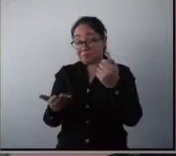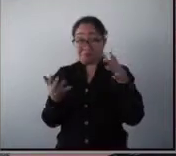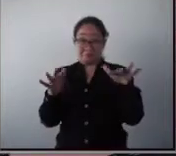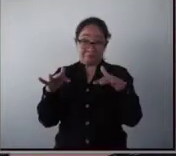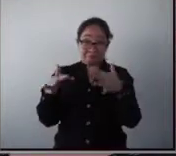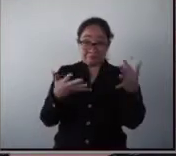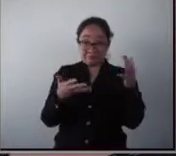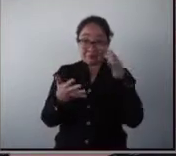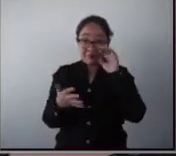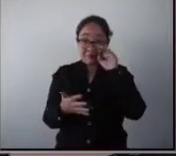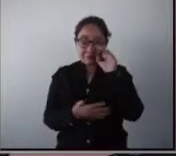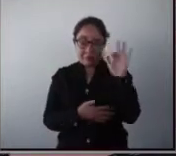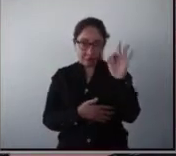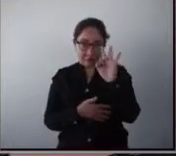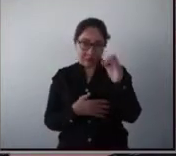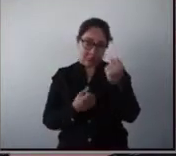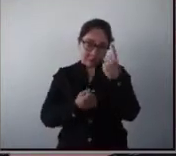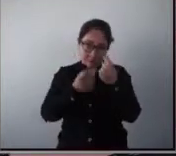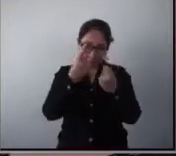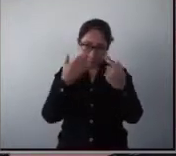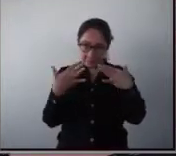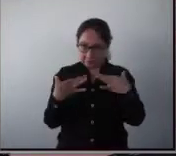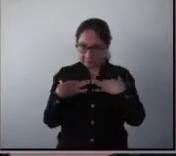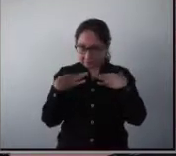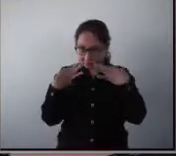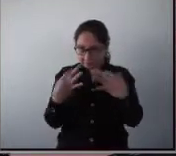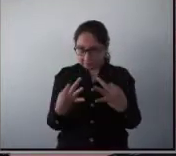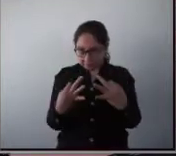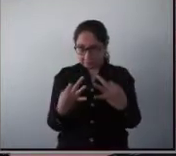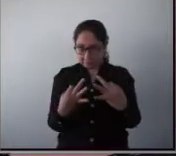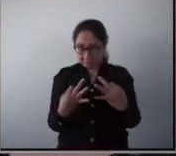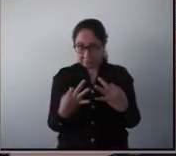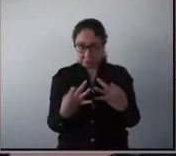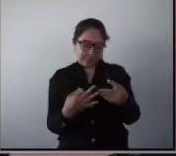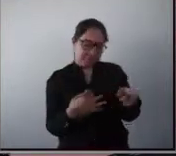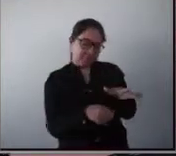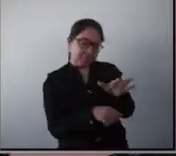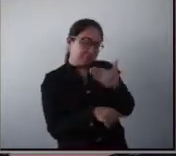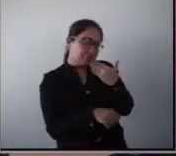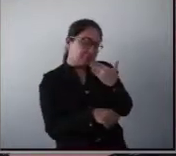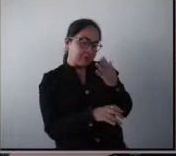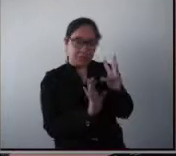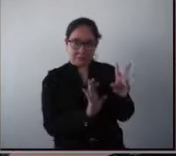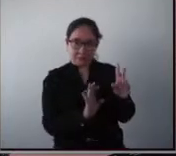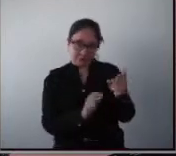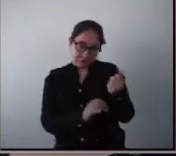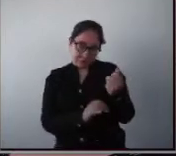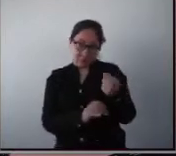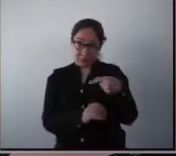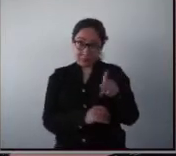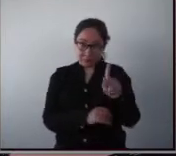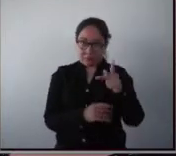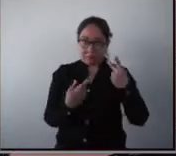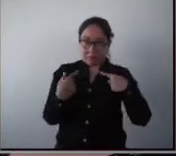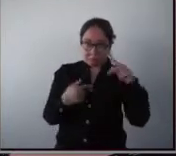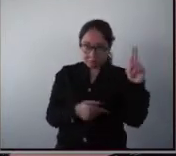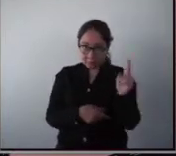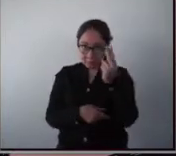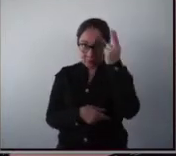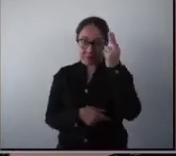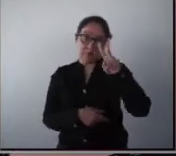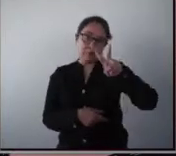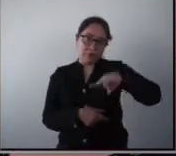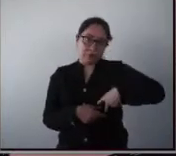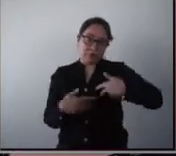Probablemente para algunas fundaciones no suene mucho dinero pero para un universitario sí, en realidad